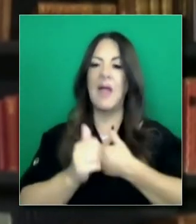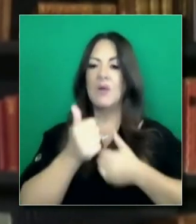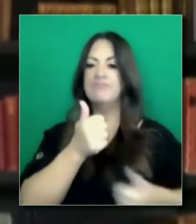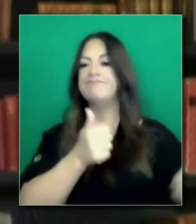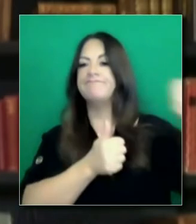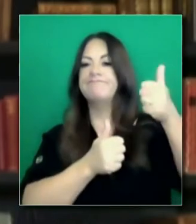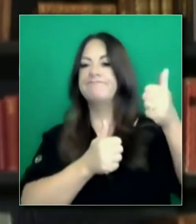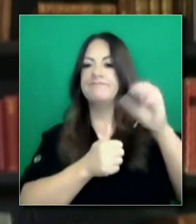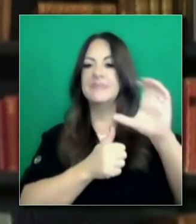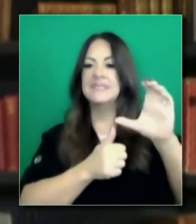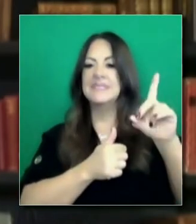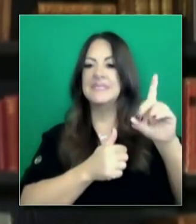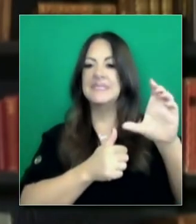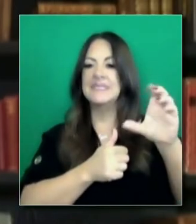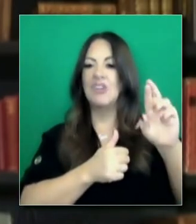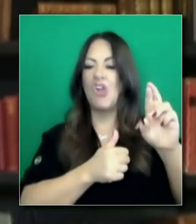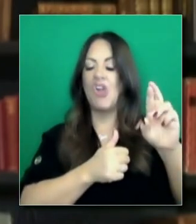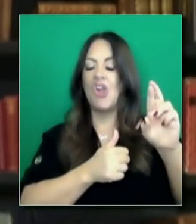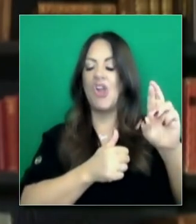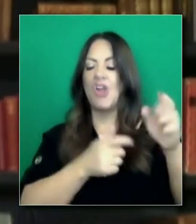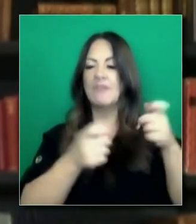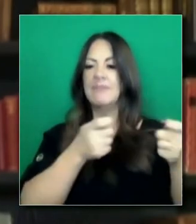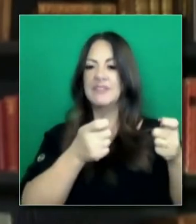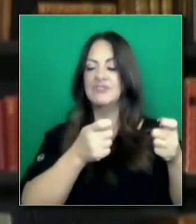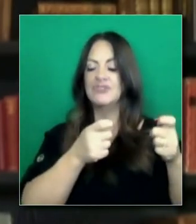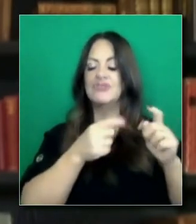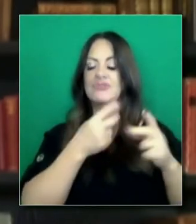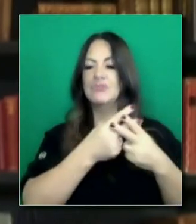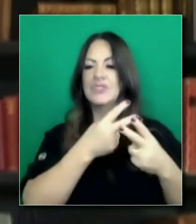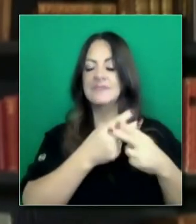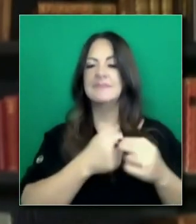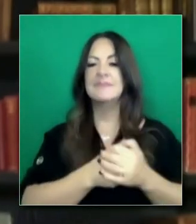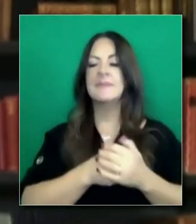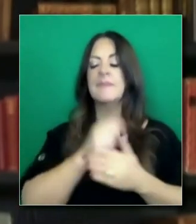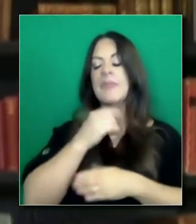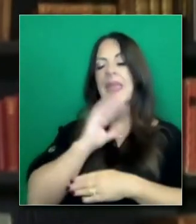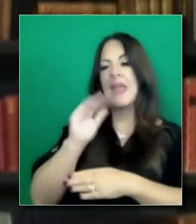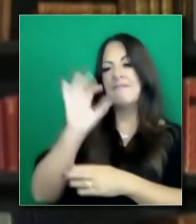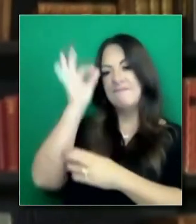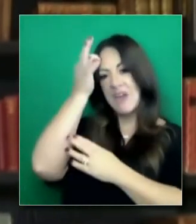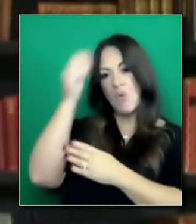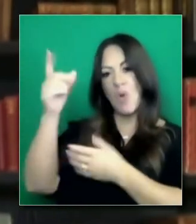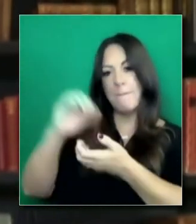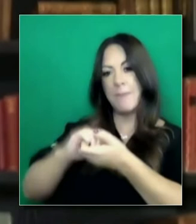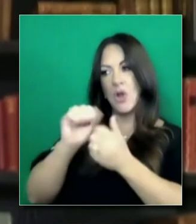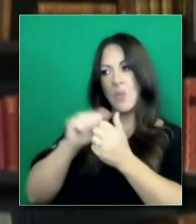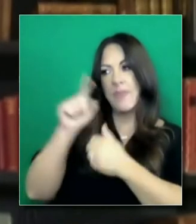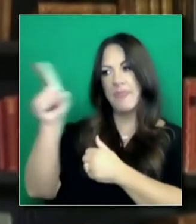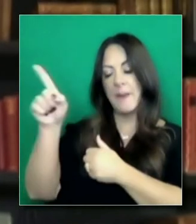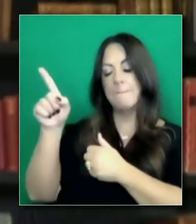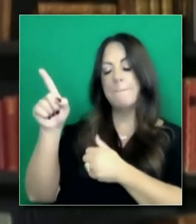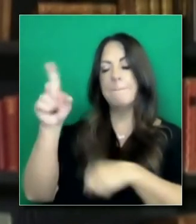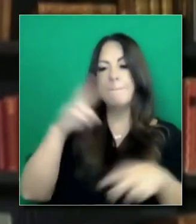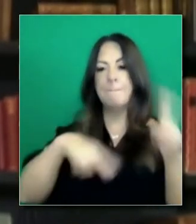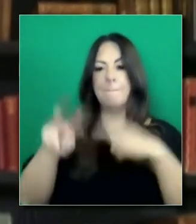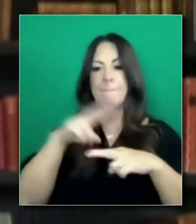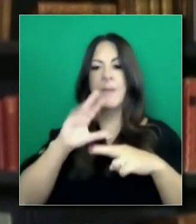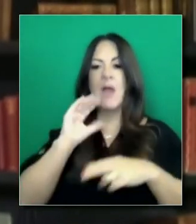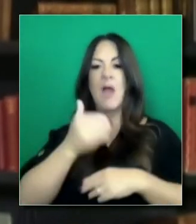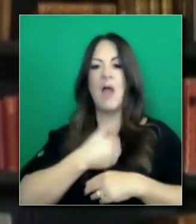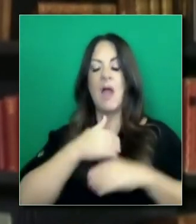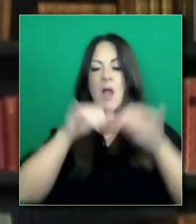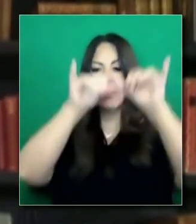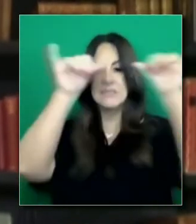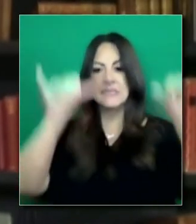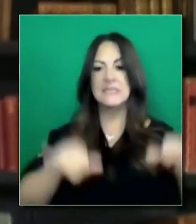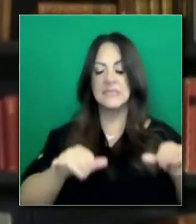colaboración que hemos tenido con el administrador de salud que tiene un componente de supervisión federal. Nuestro